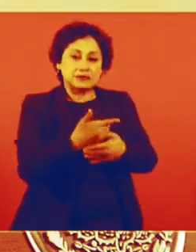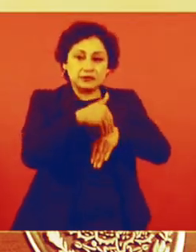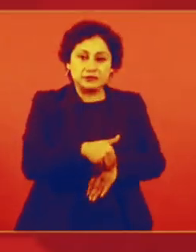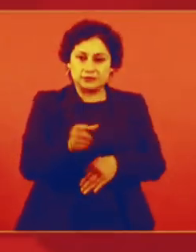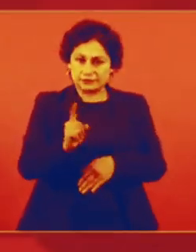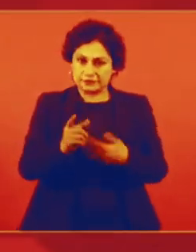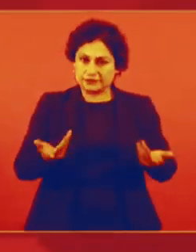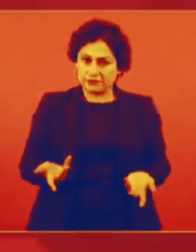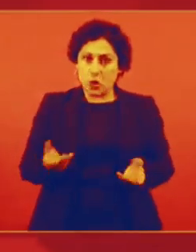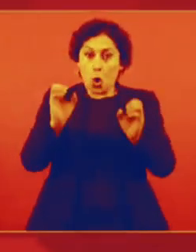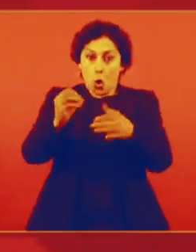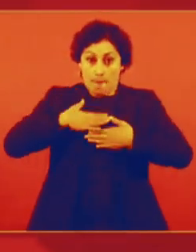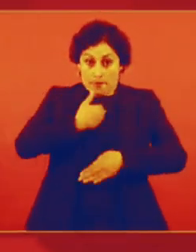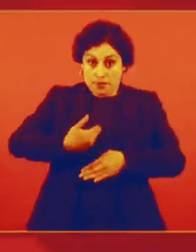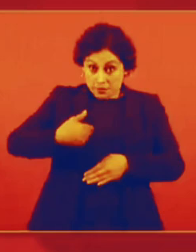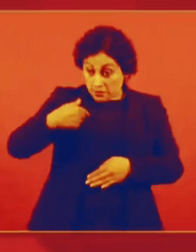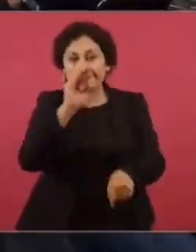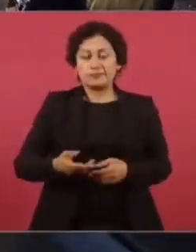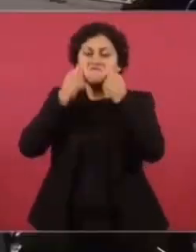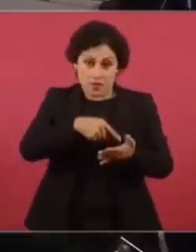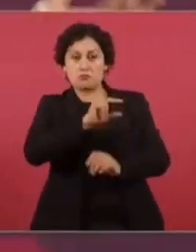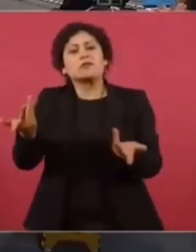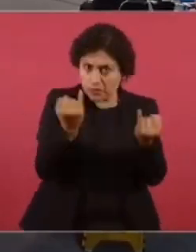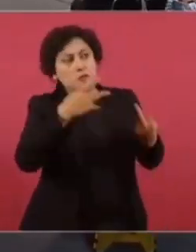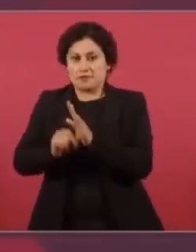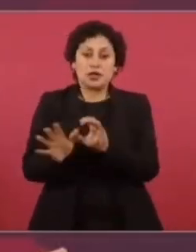le deban el cargo al pueblo.